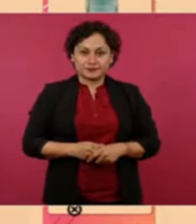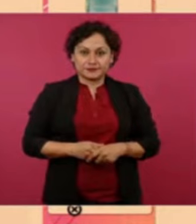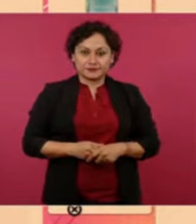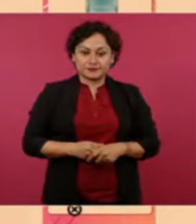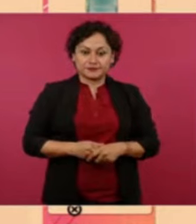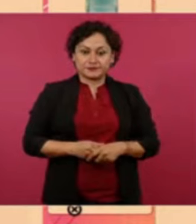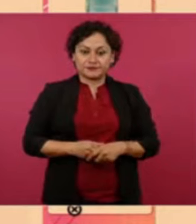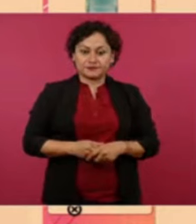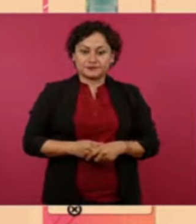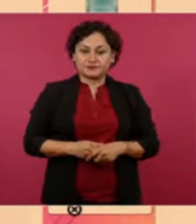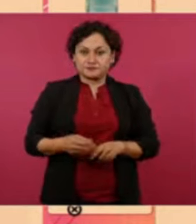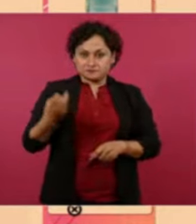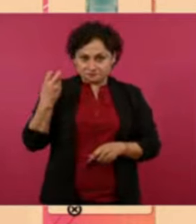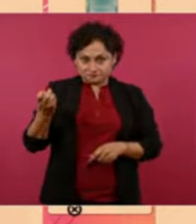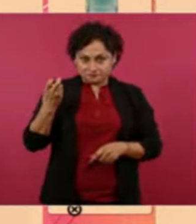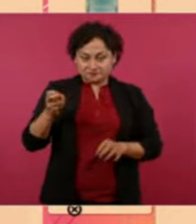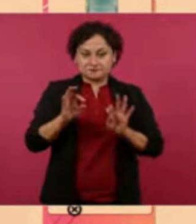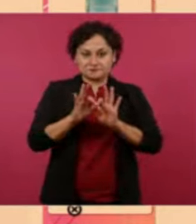que quería yo esta